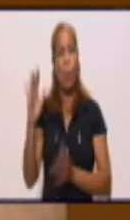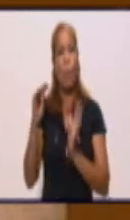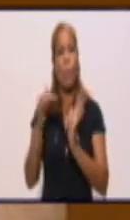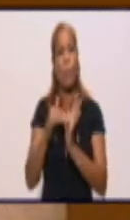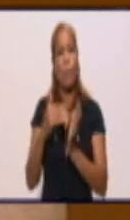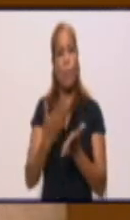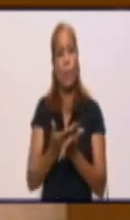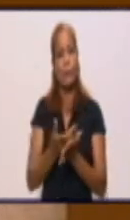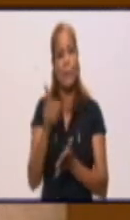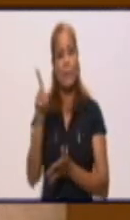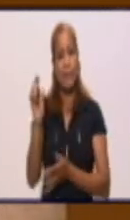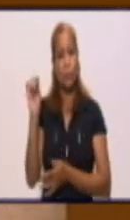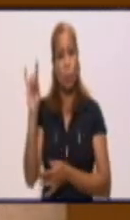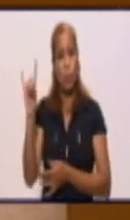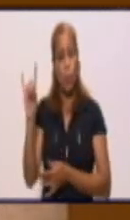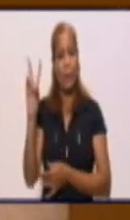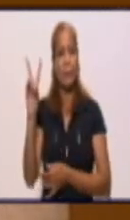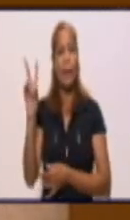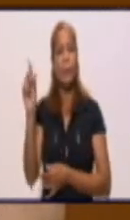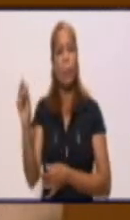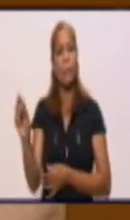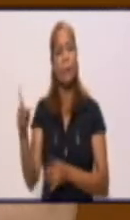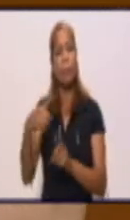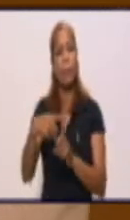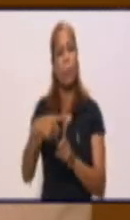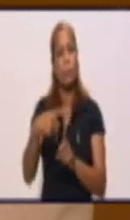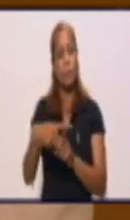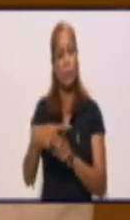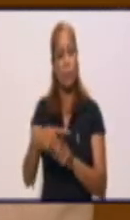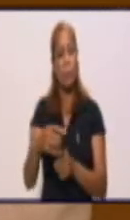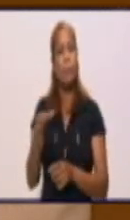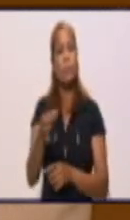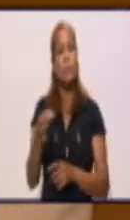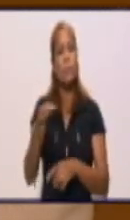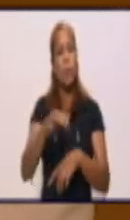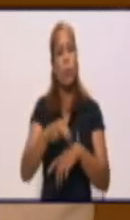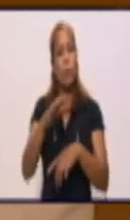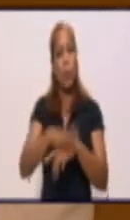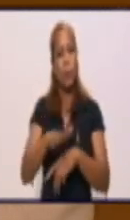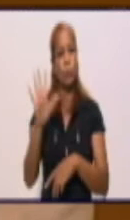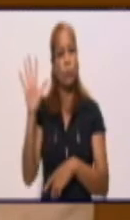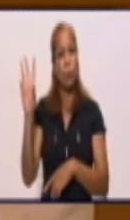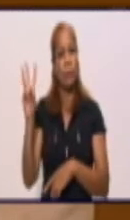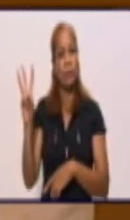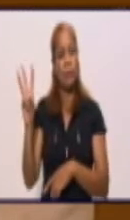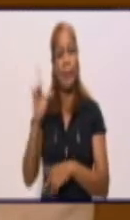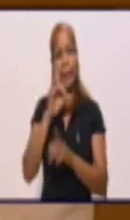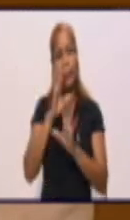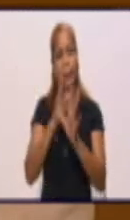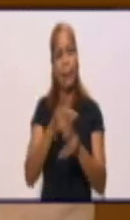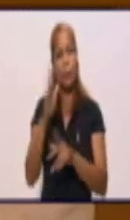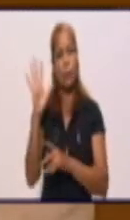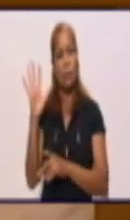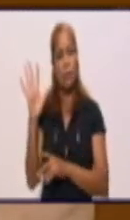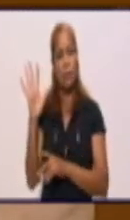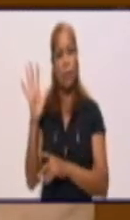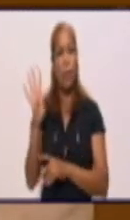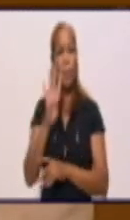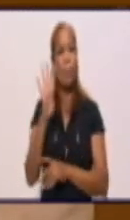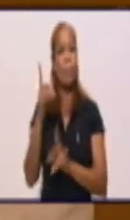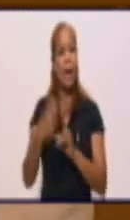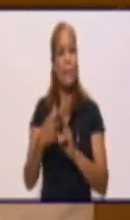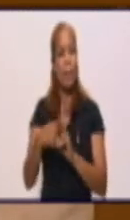192 de ellas fueron positivas, pertenecientes a los municipios Río Cauto con 53, Niquero 5, Bayamo 44,